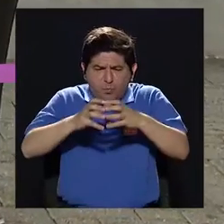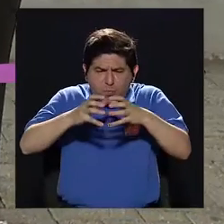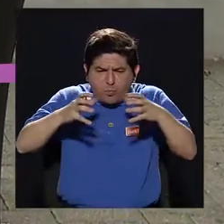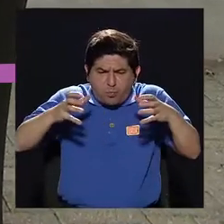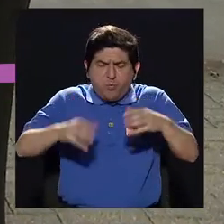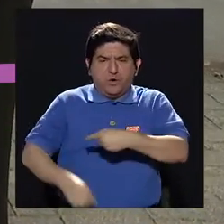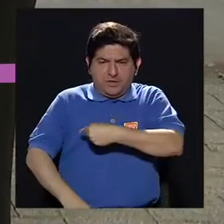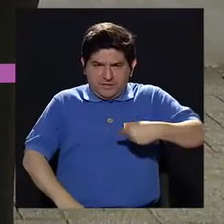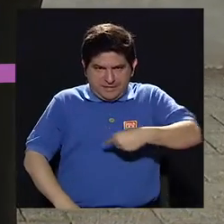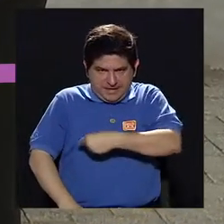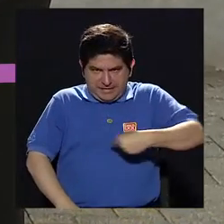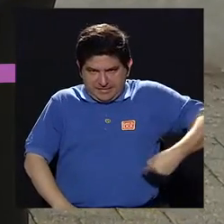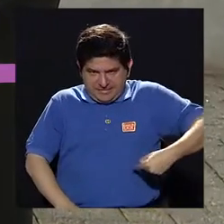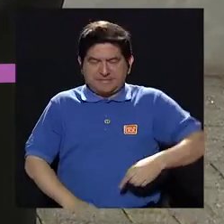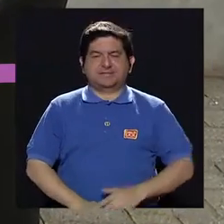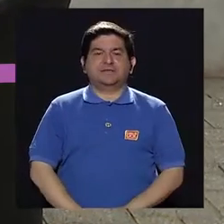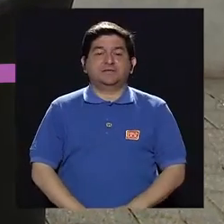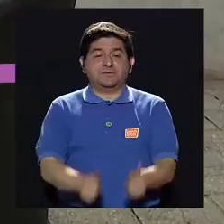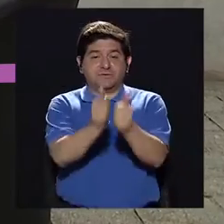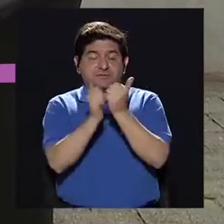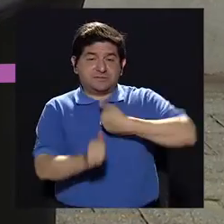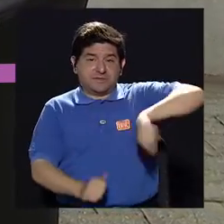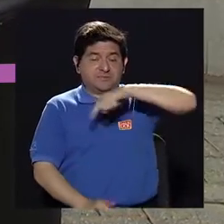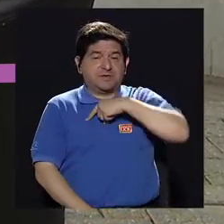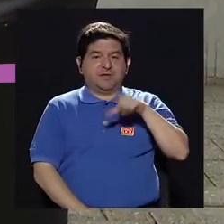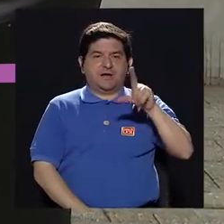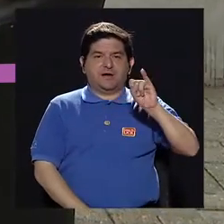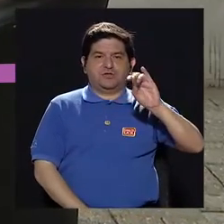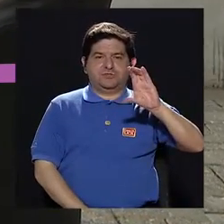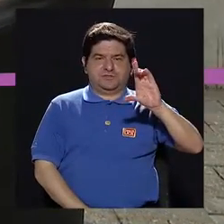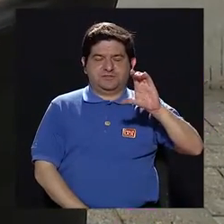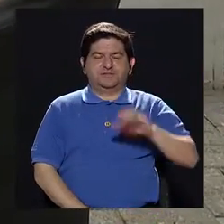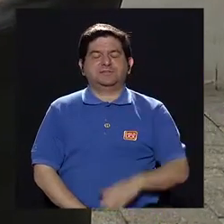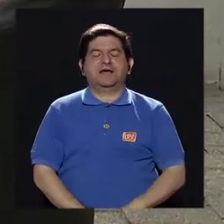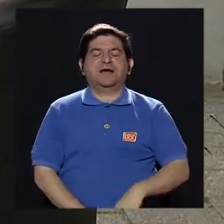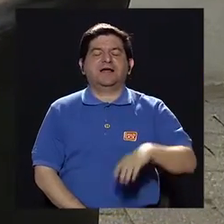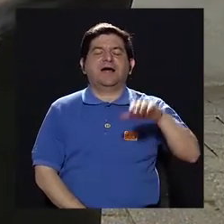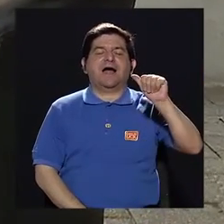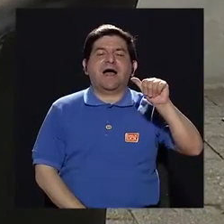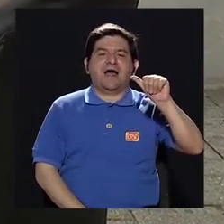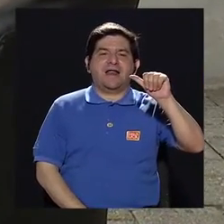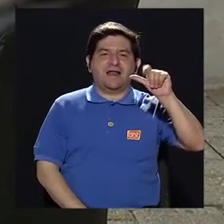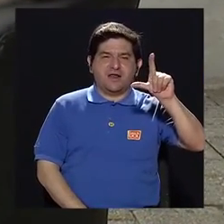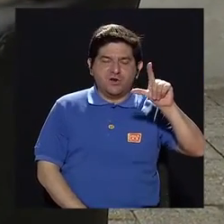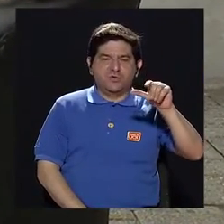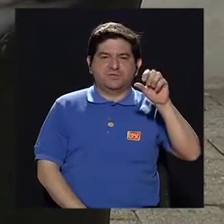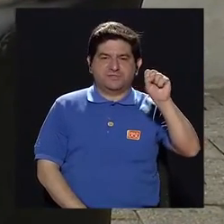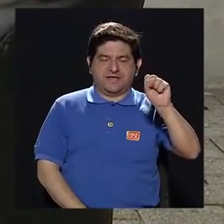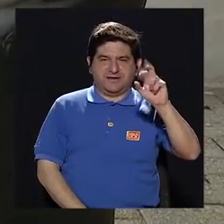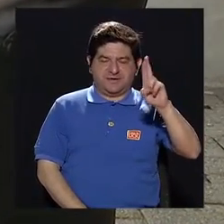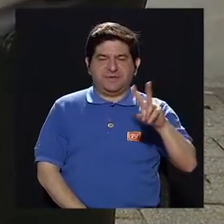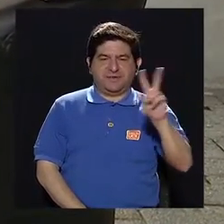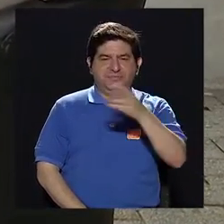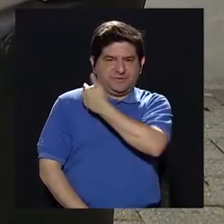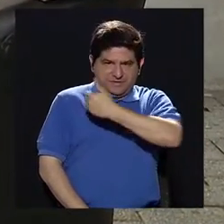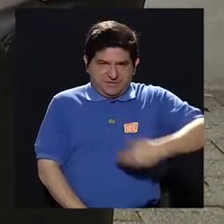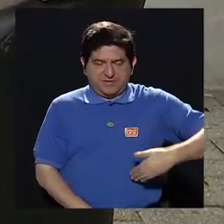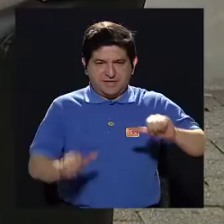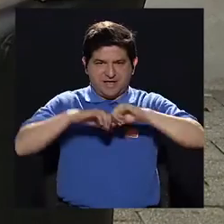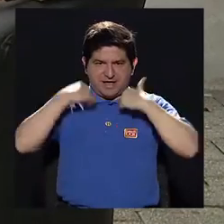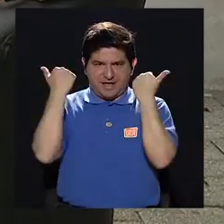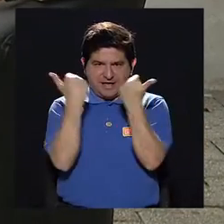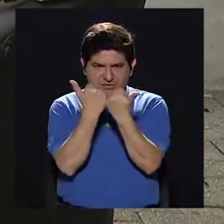inflamatoria intestinal, para lo cual nos acompaña la licenciada Ana Luz Sáenz Ramírez, quien es vicepresidenta